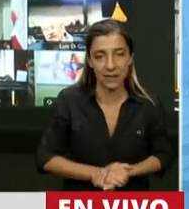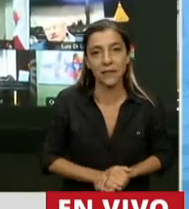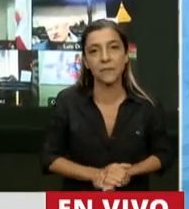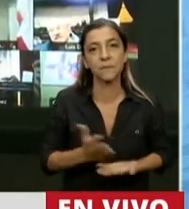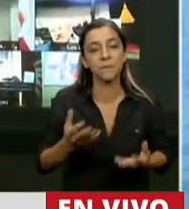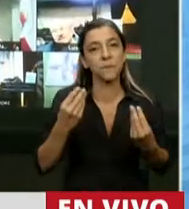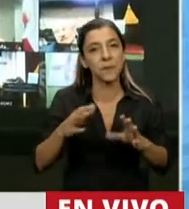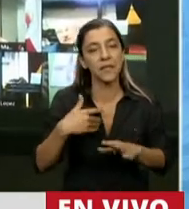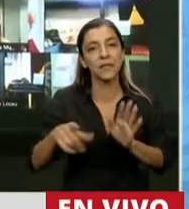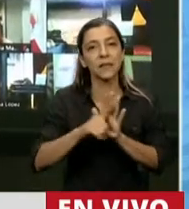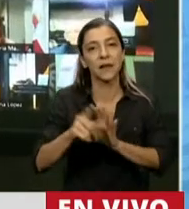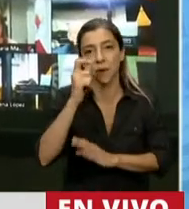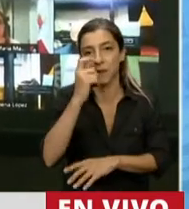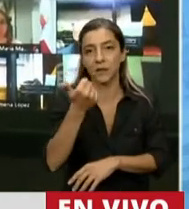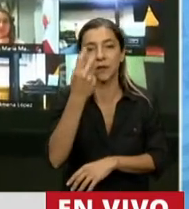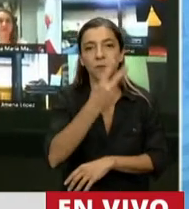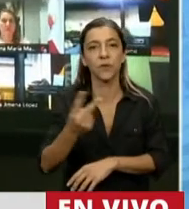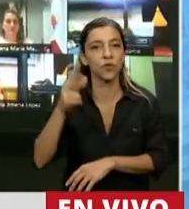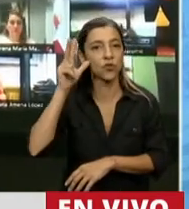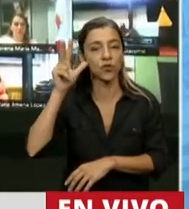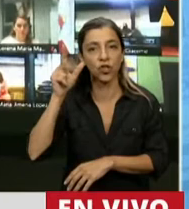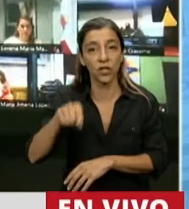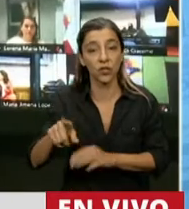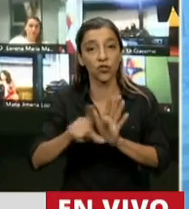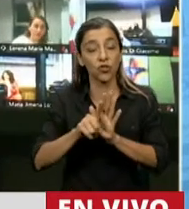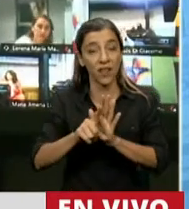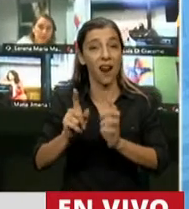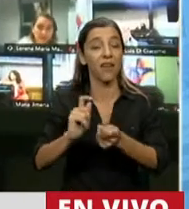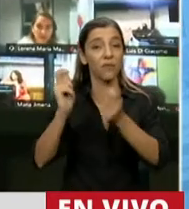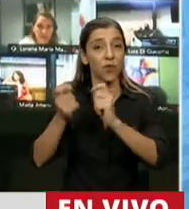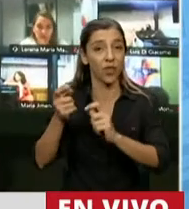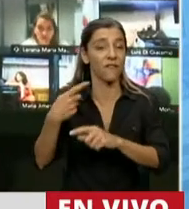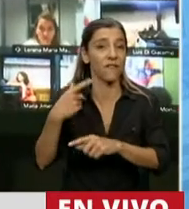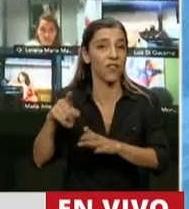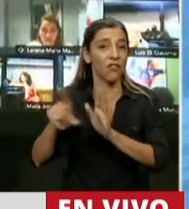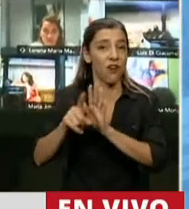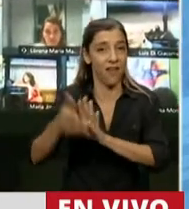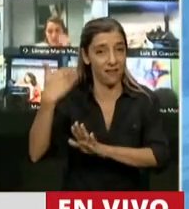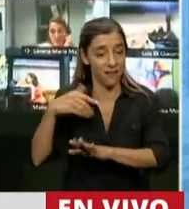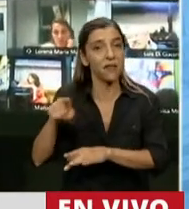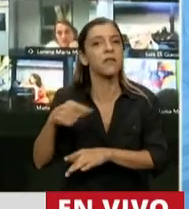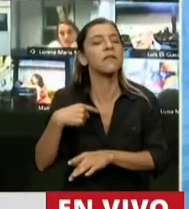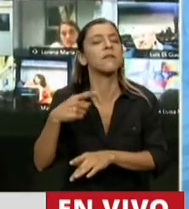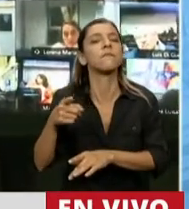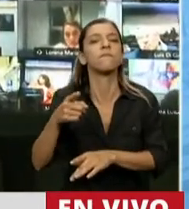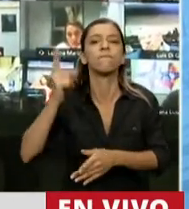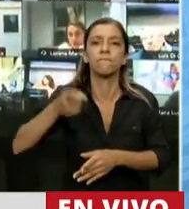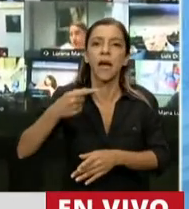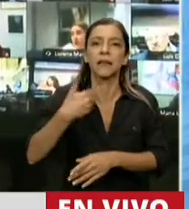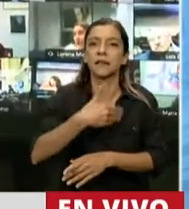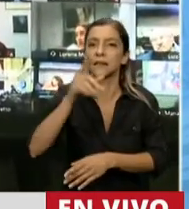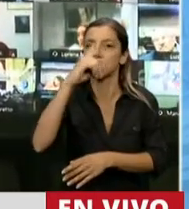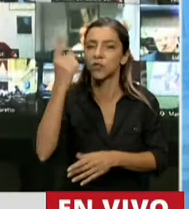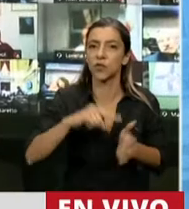la ley 26.288 que reformó la ley Cafiero y que ordenó que el Estado Nacional y la